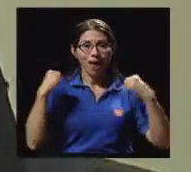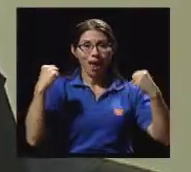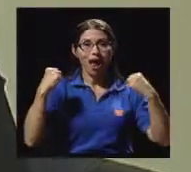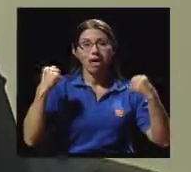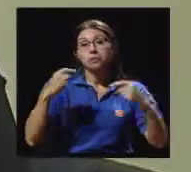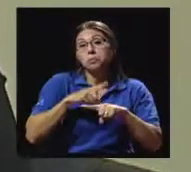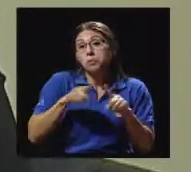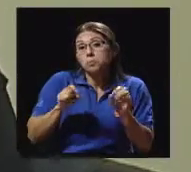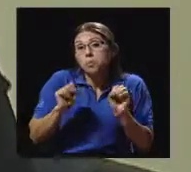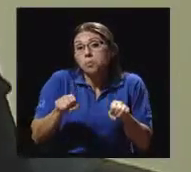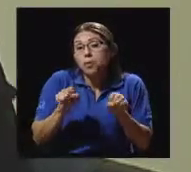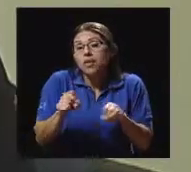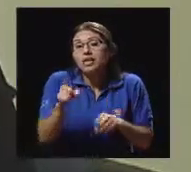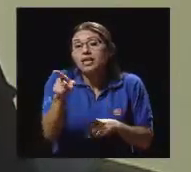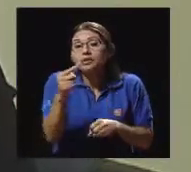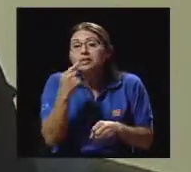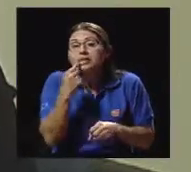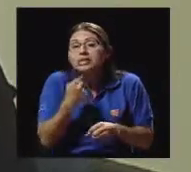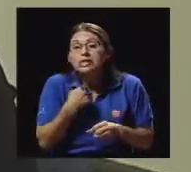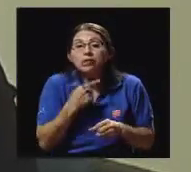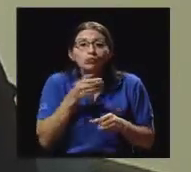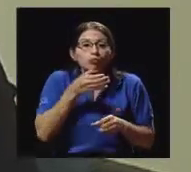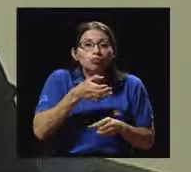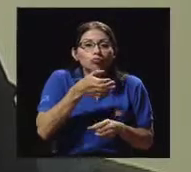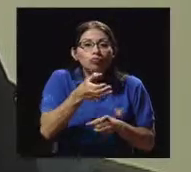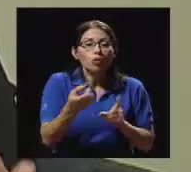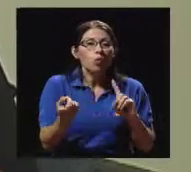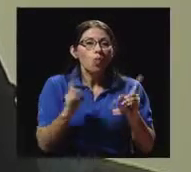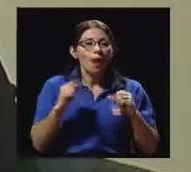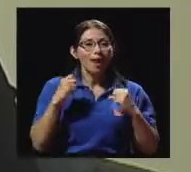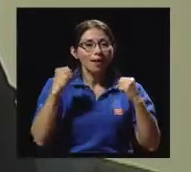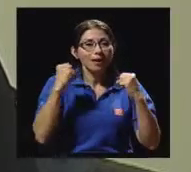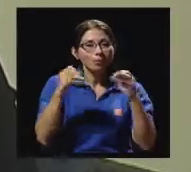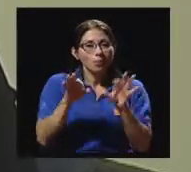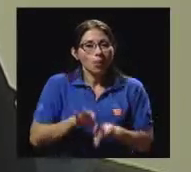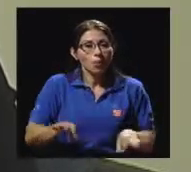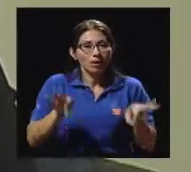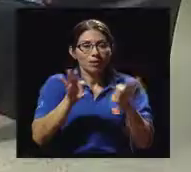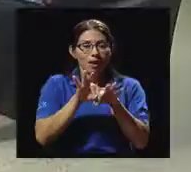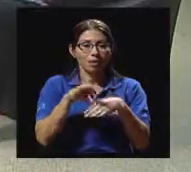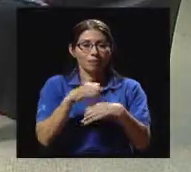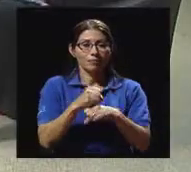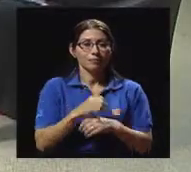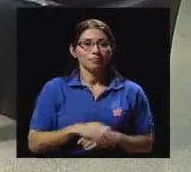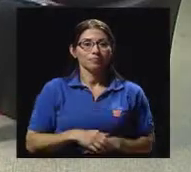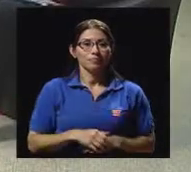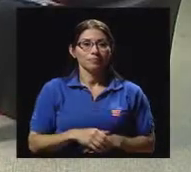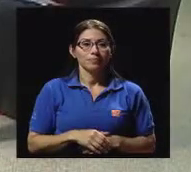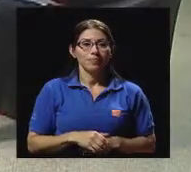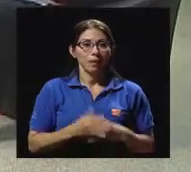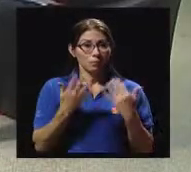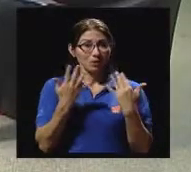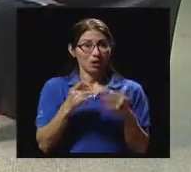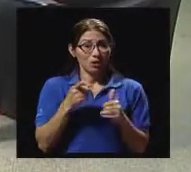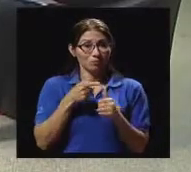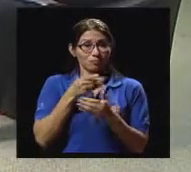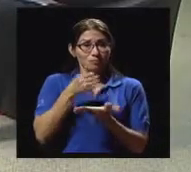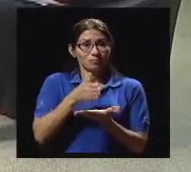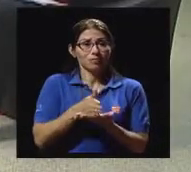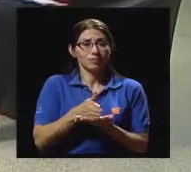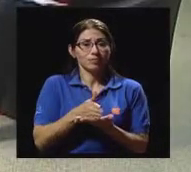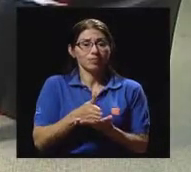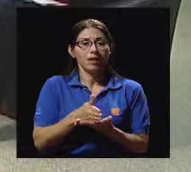guiar qué ejercicios puedo hacer en mi casa, ¿verdad? Cosas importantes. Vamos a hacer una primera pausa en esta